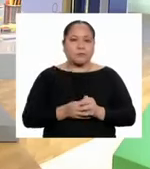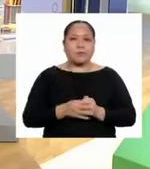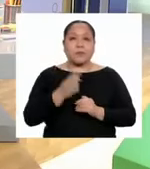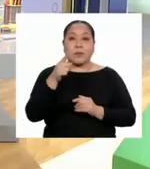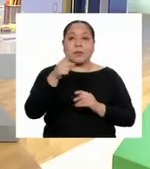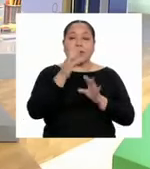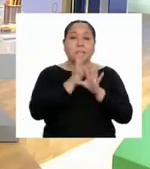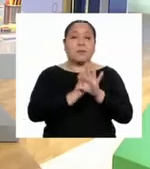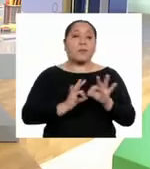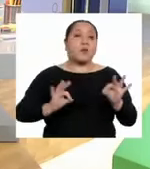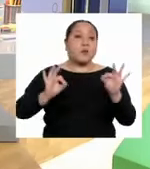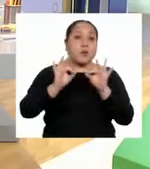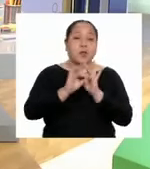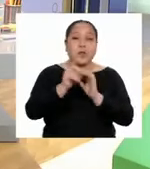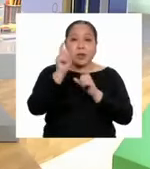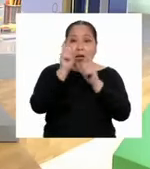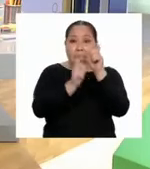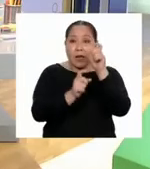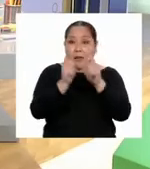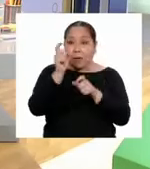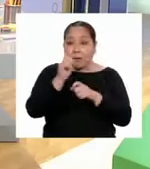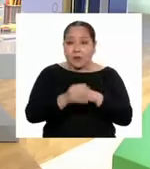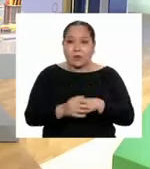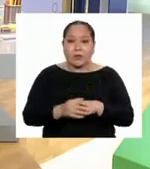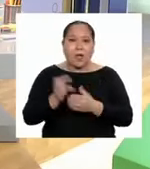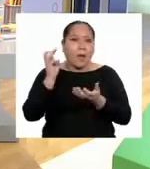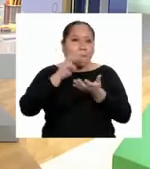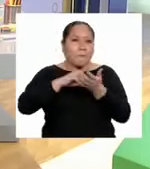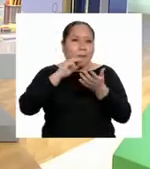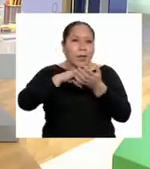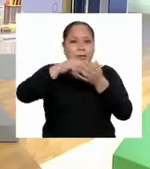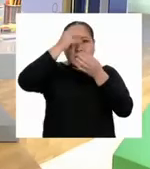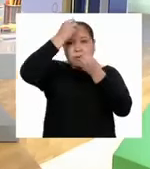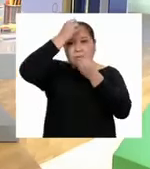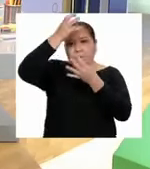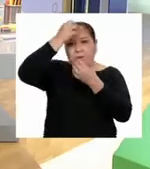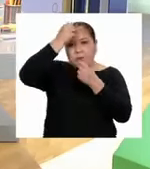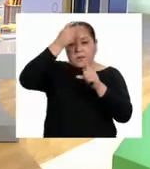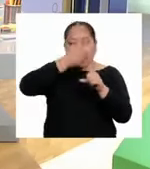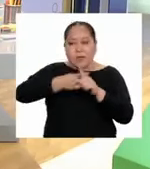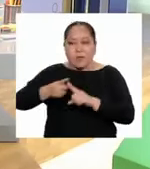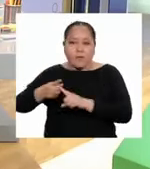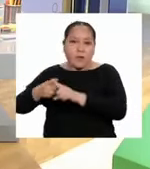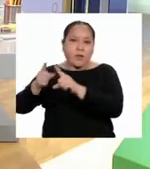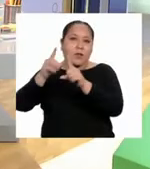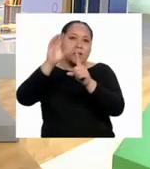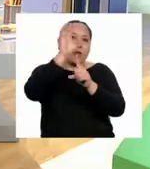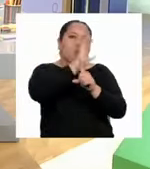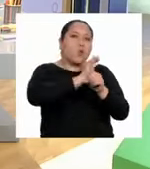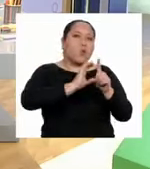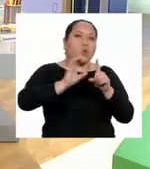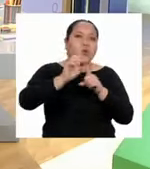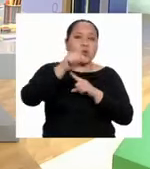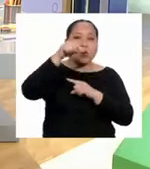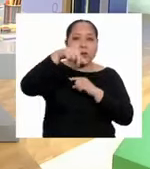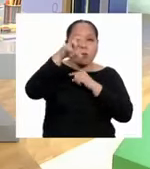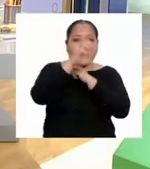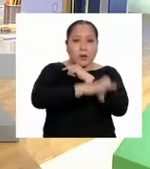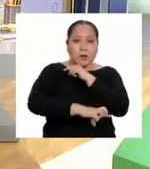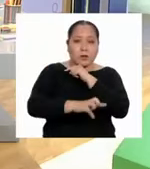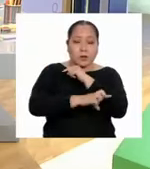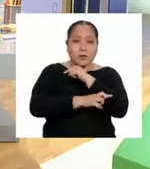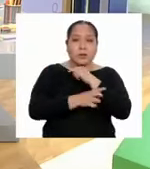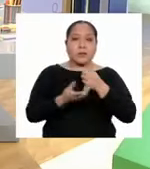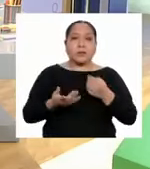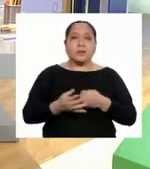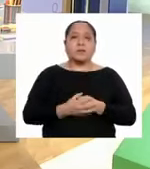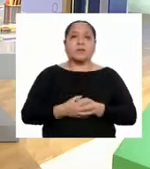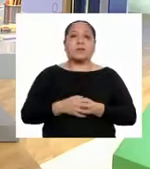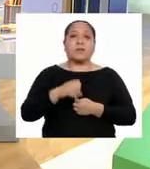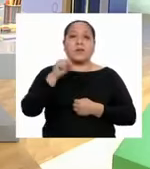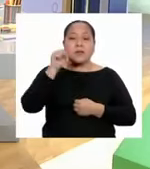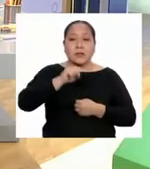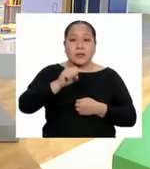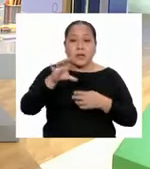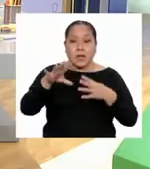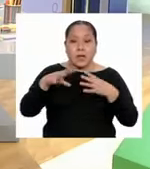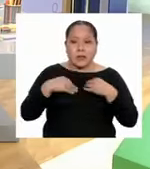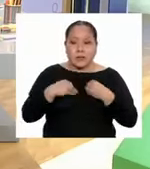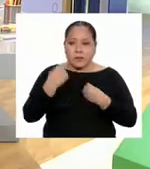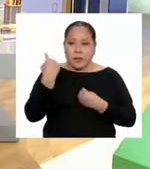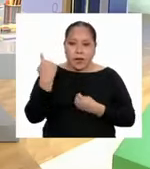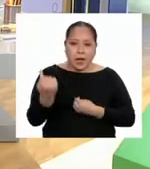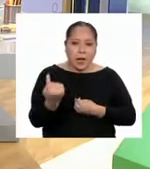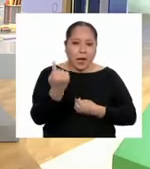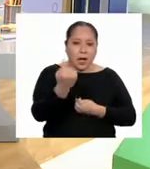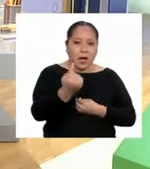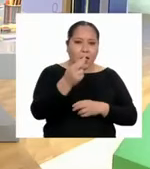importante que las personas se informen sobre la diversidad cultural de nuestro país. Que sean conscientes de que cada región,